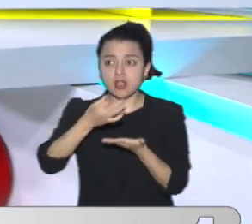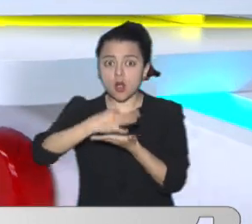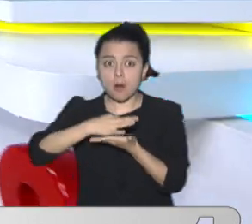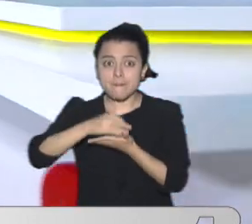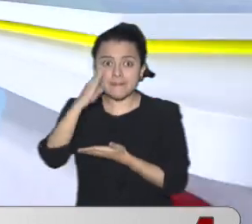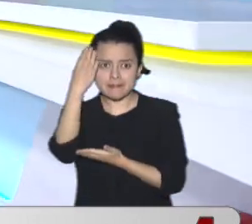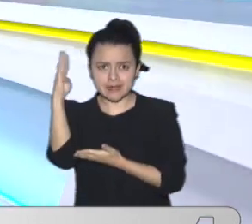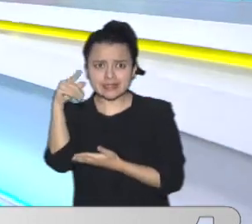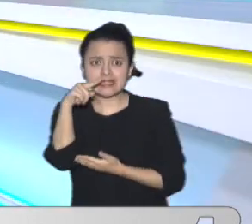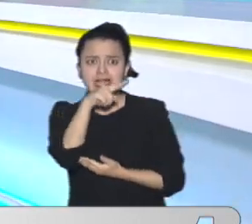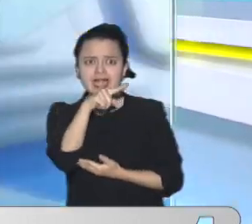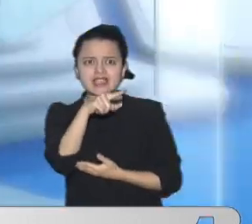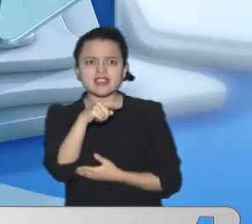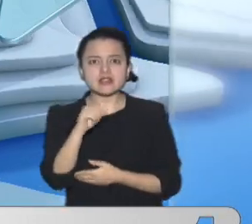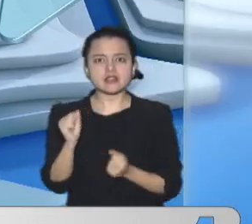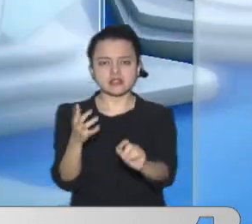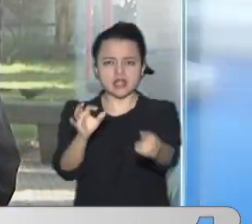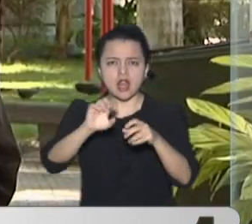reporte Jorge buenos días